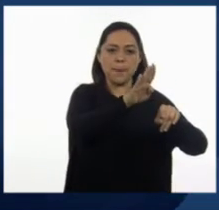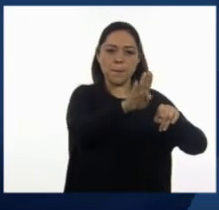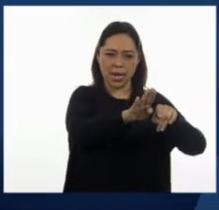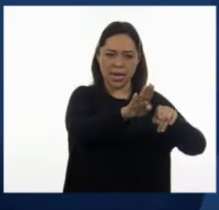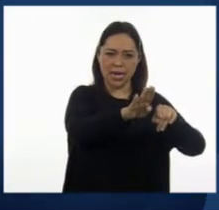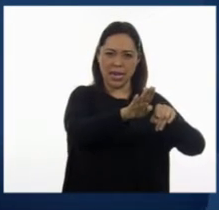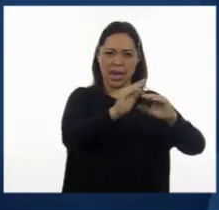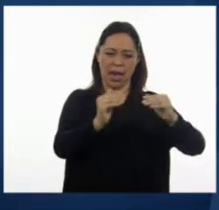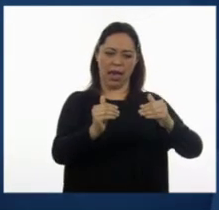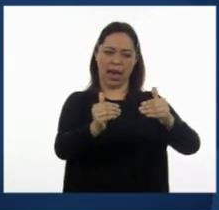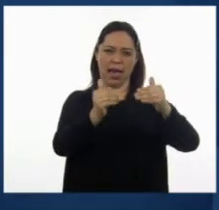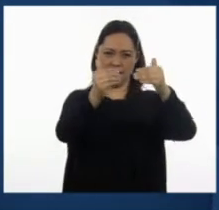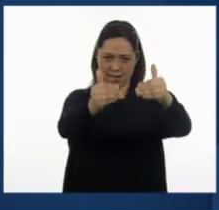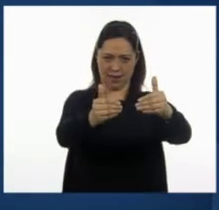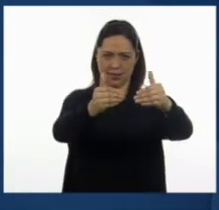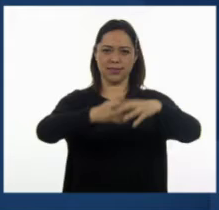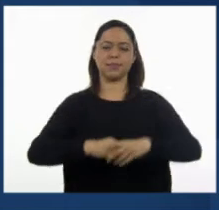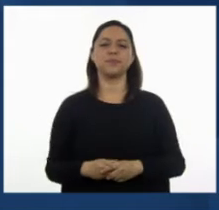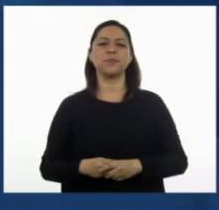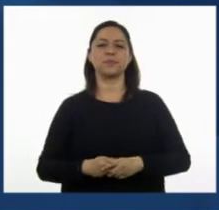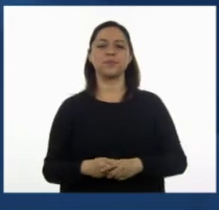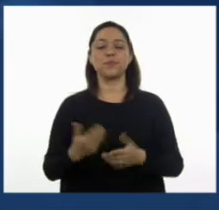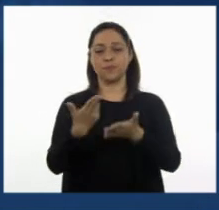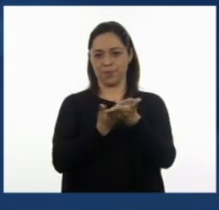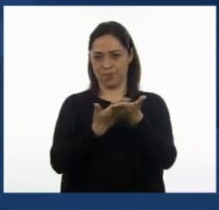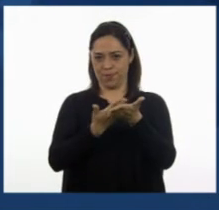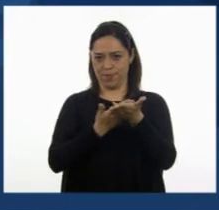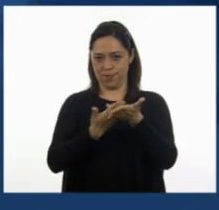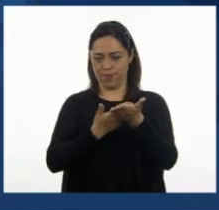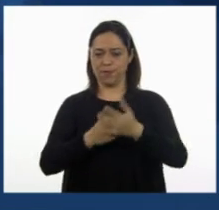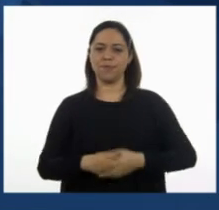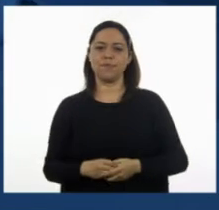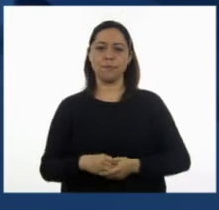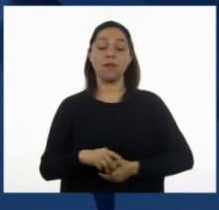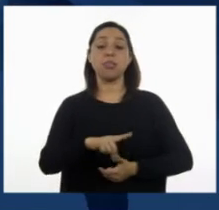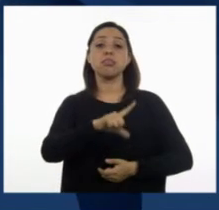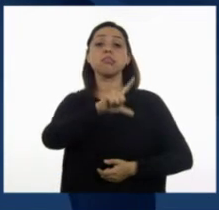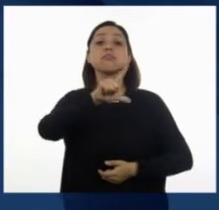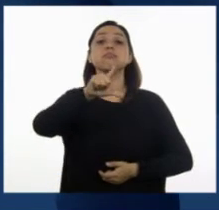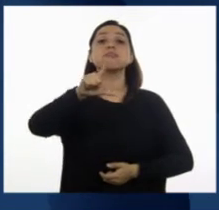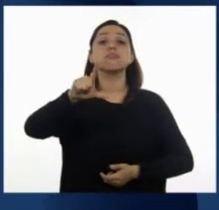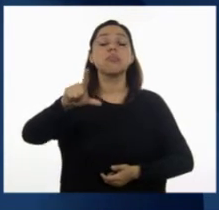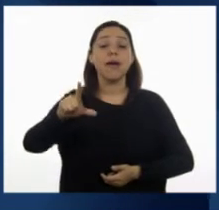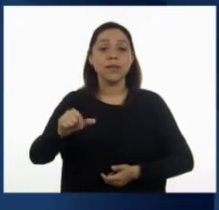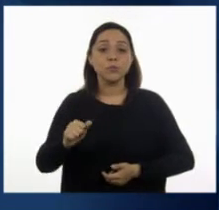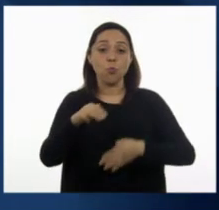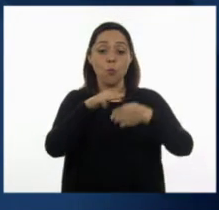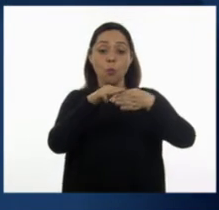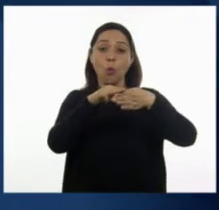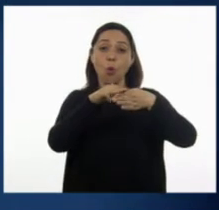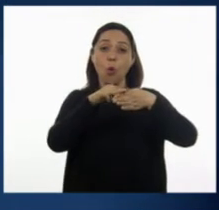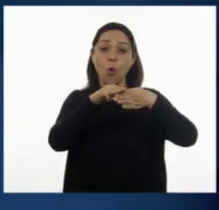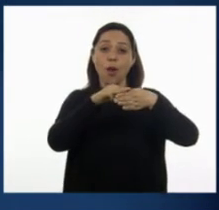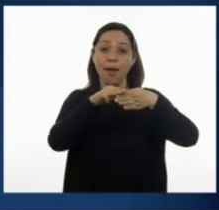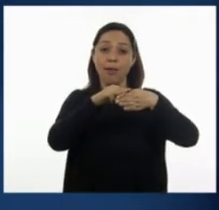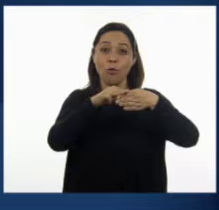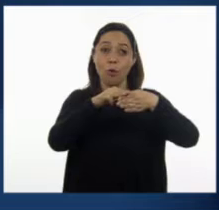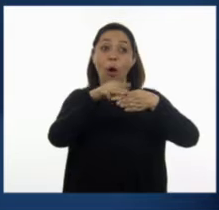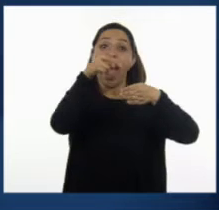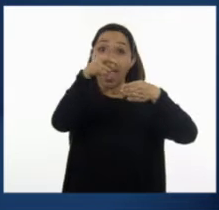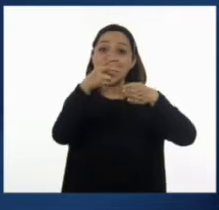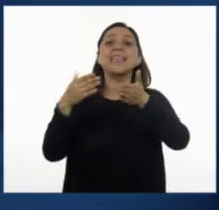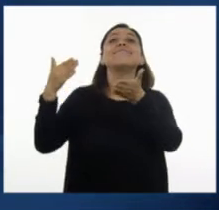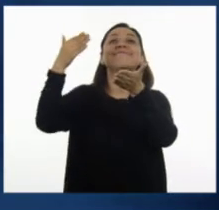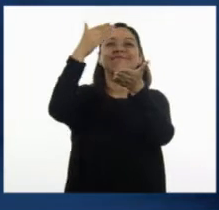más atrás con el color rosa. Después está la parte de morado que es donde ellos van a